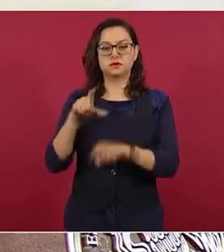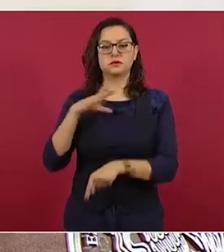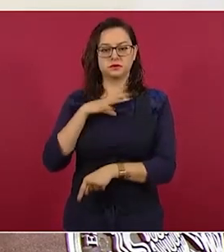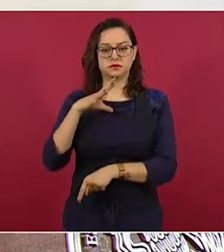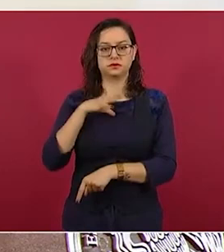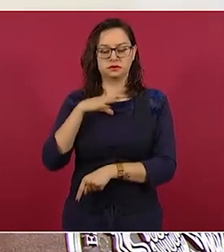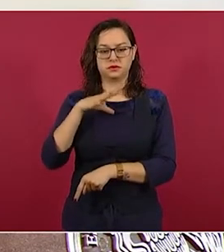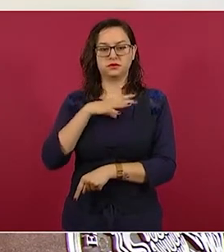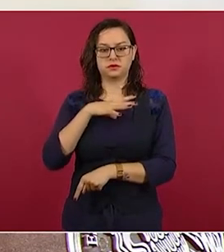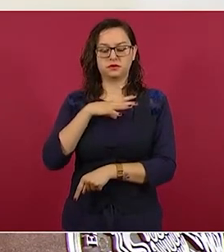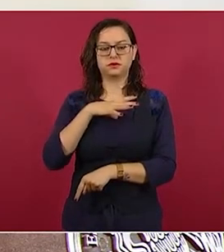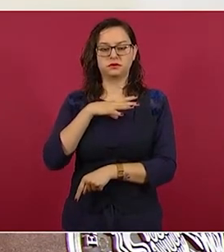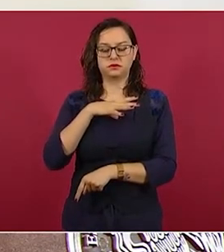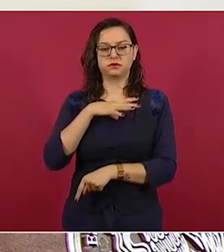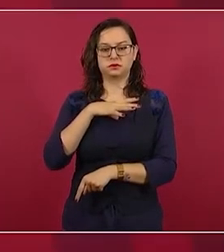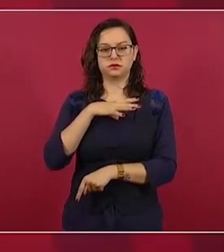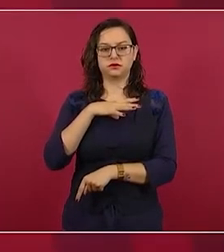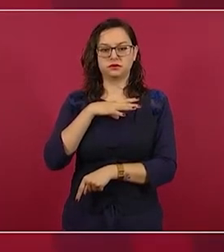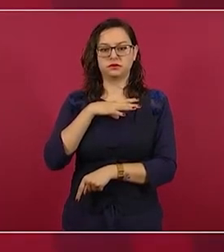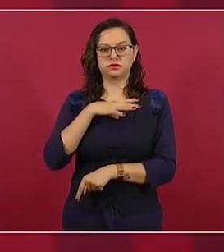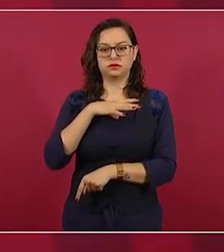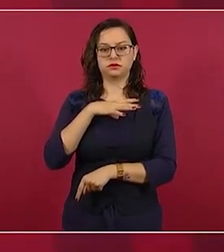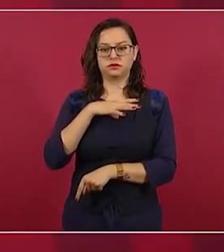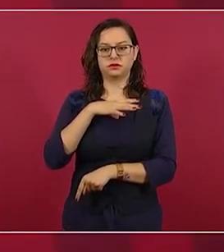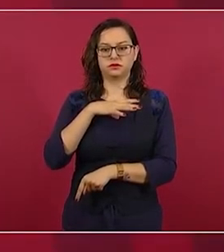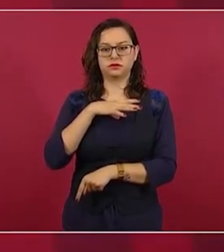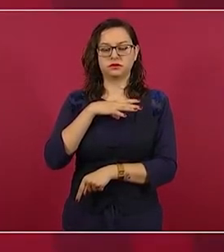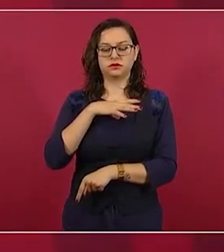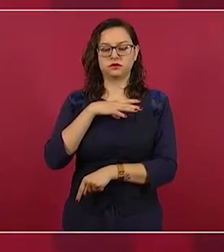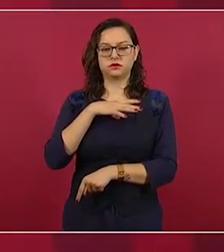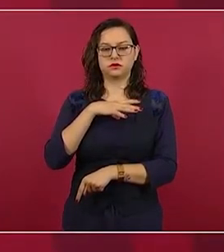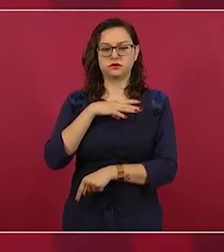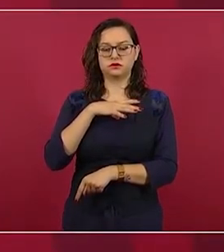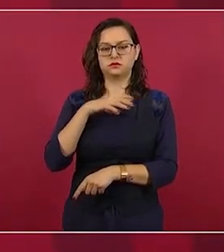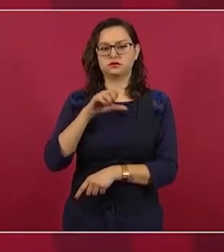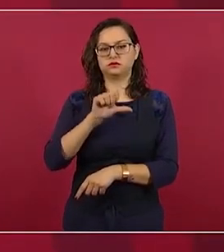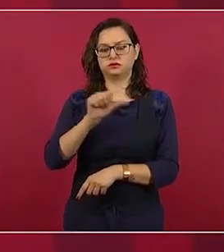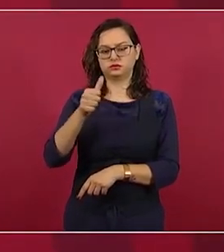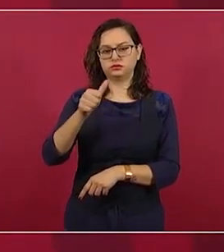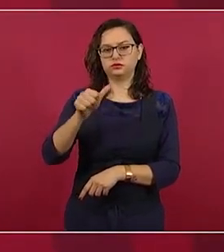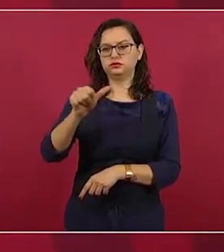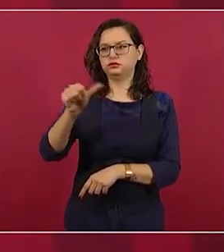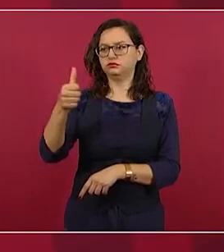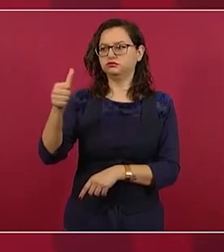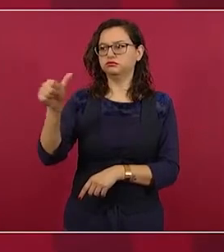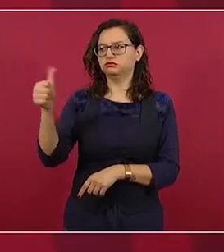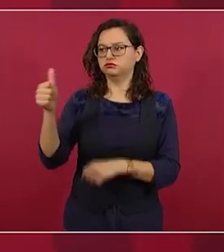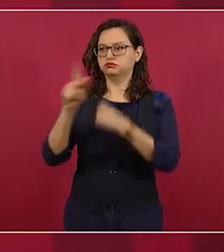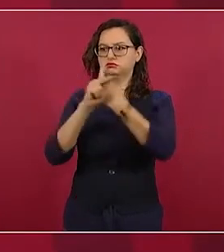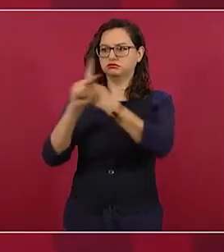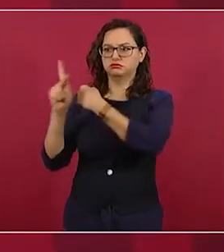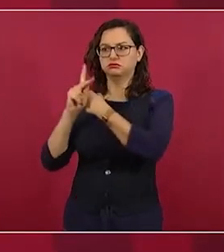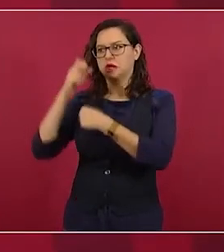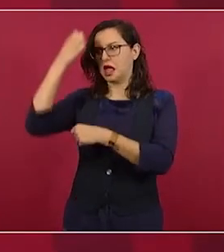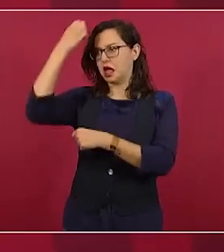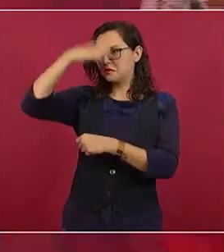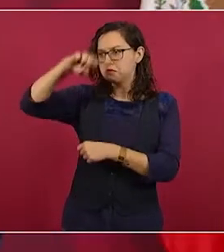de otros países.